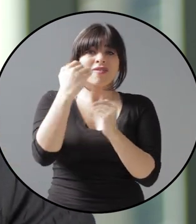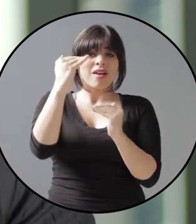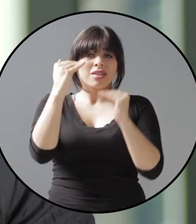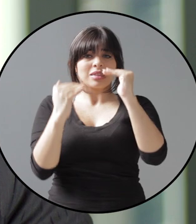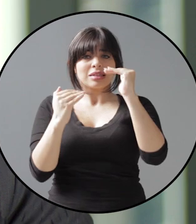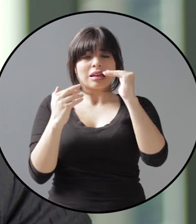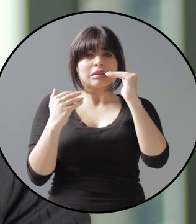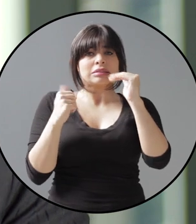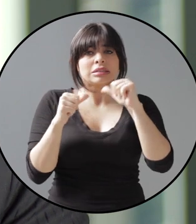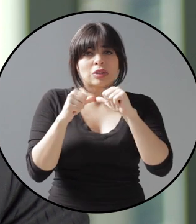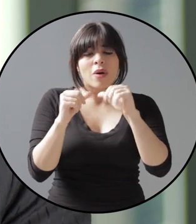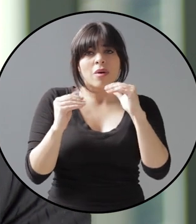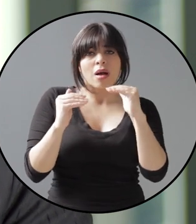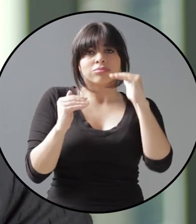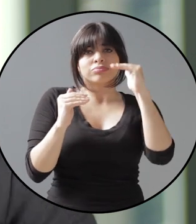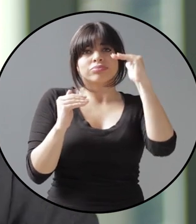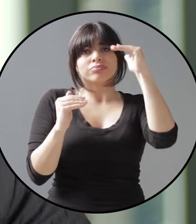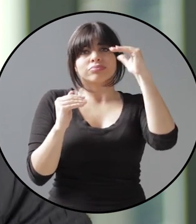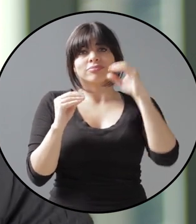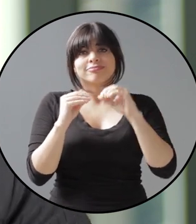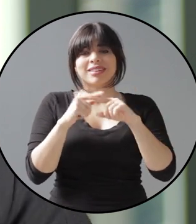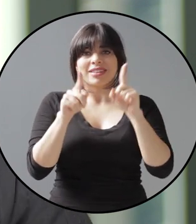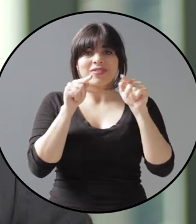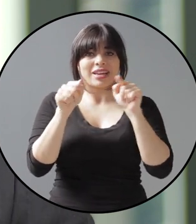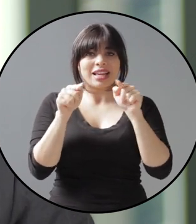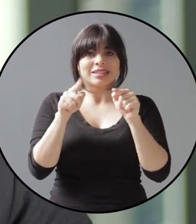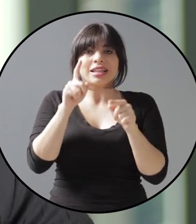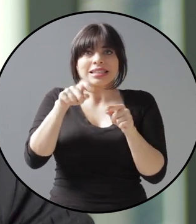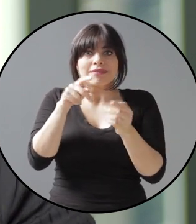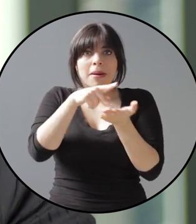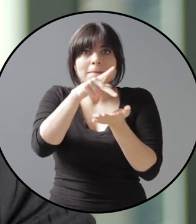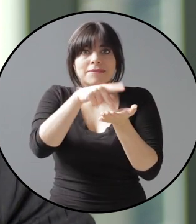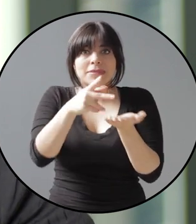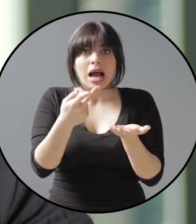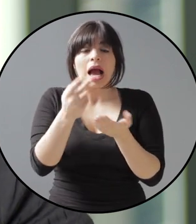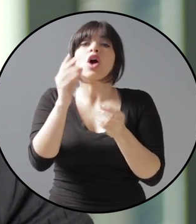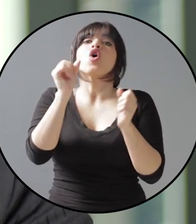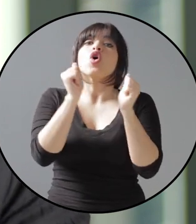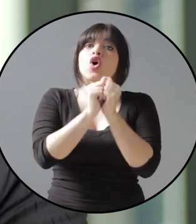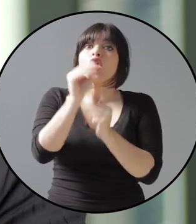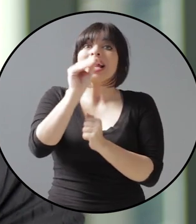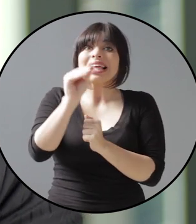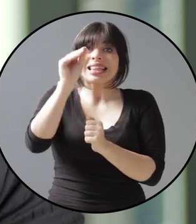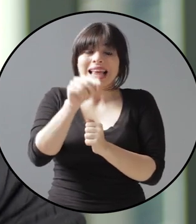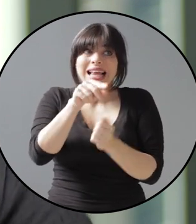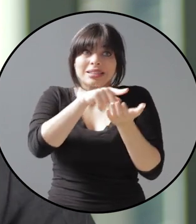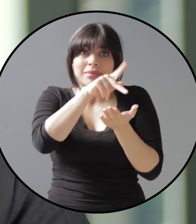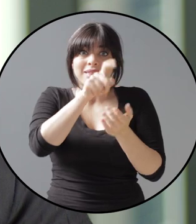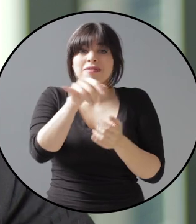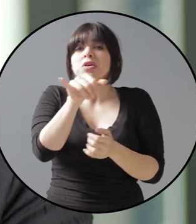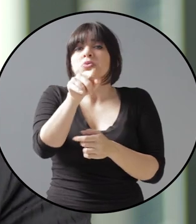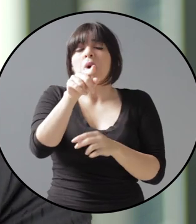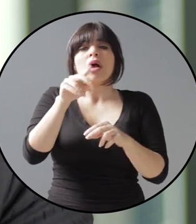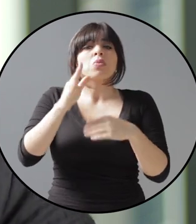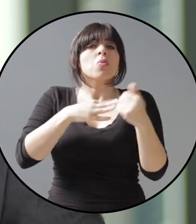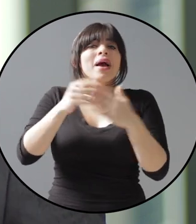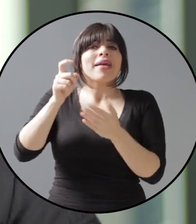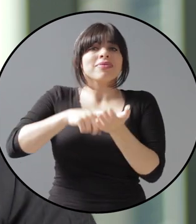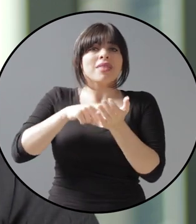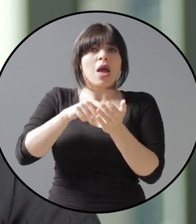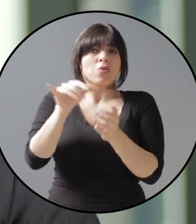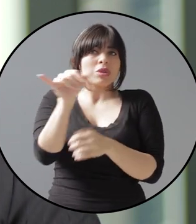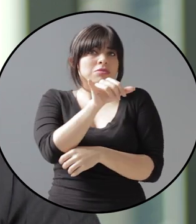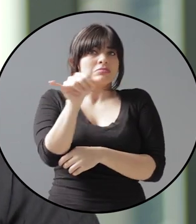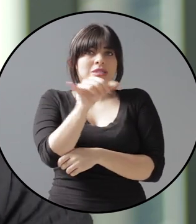arrastramos un déficit que aún hoy día sigue creciendo. Esto hay que pagarlo con sus respectivos intereses, como lo hace usted con